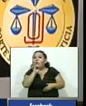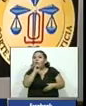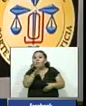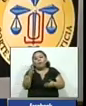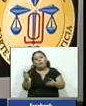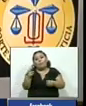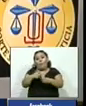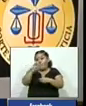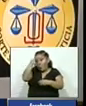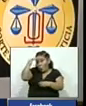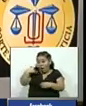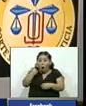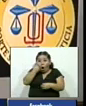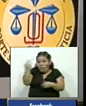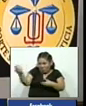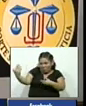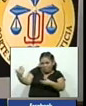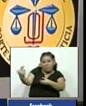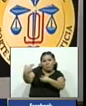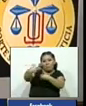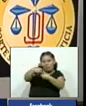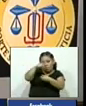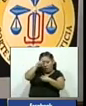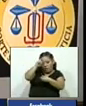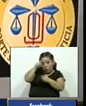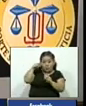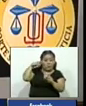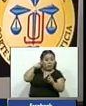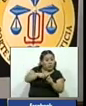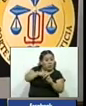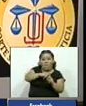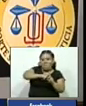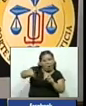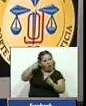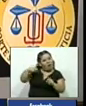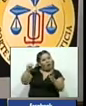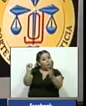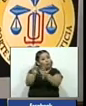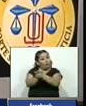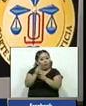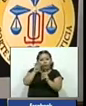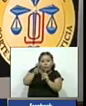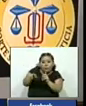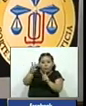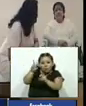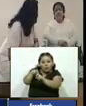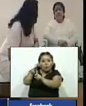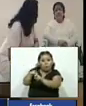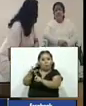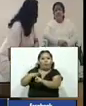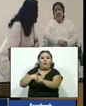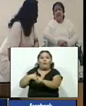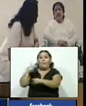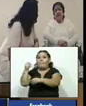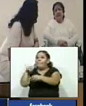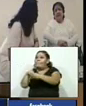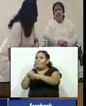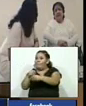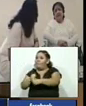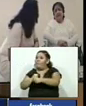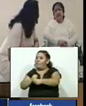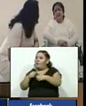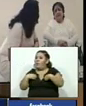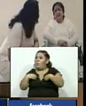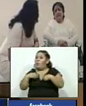trabajo a mujeres jóvenes y con amenazas los obligaban a casarse con una persona que contaba seguro de vida después